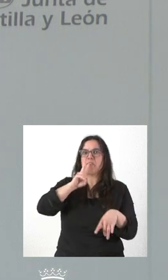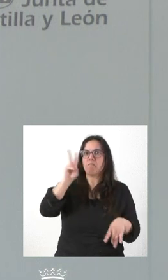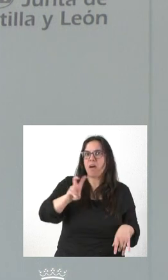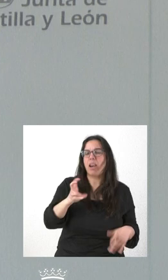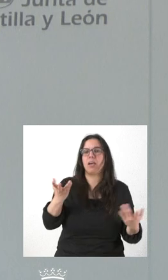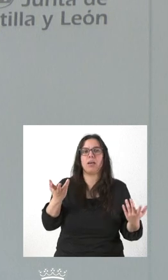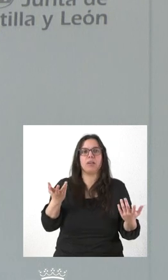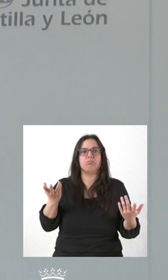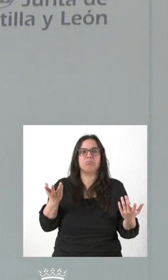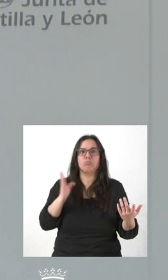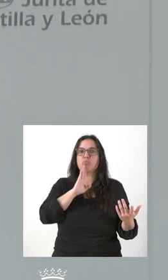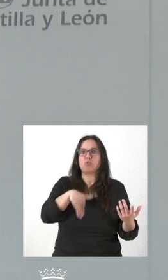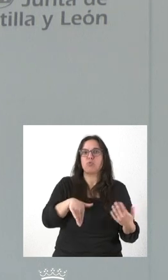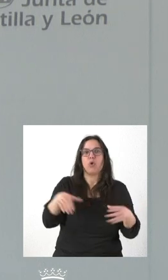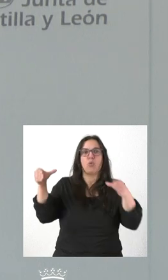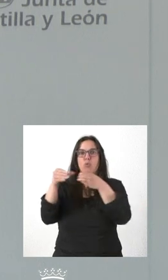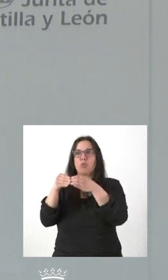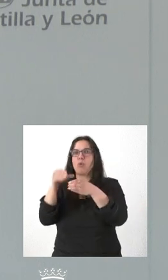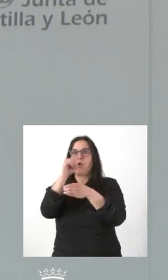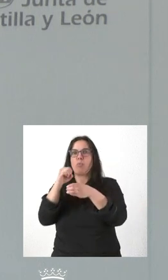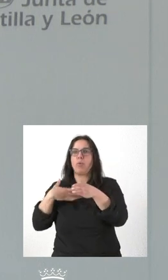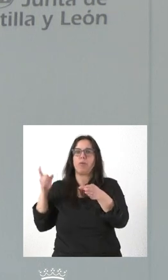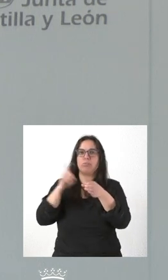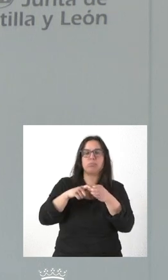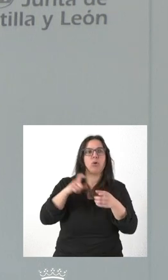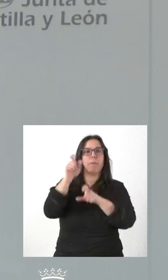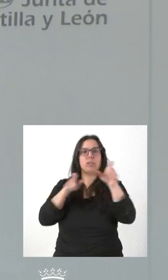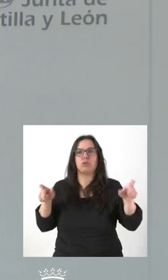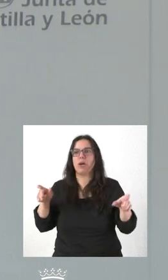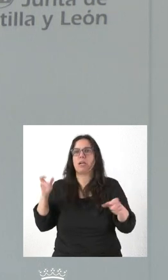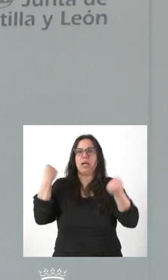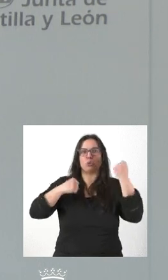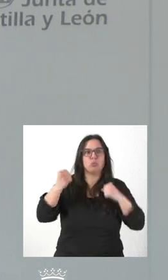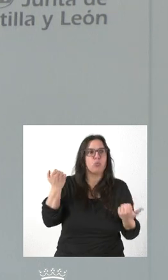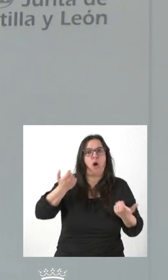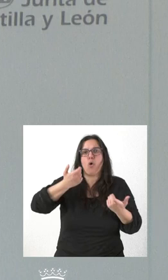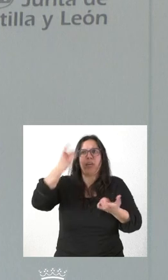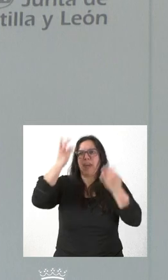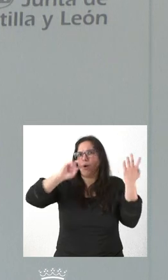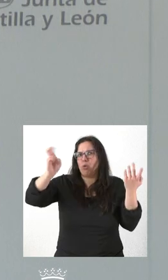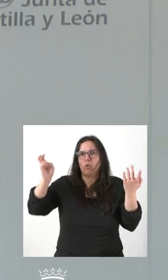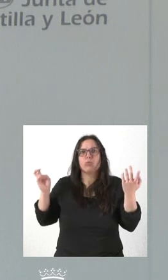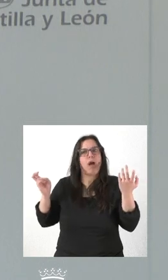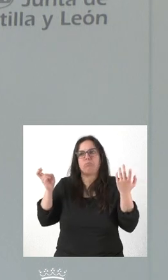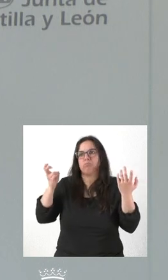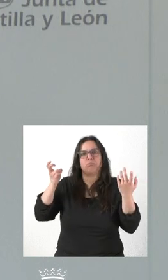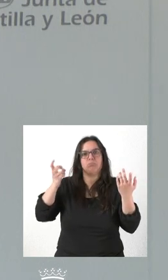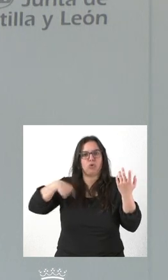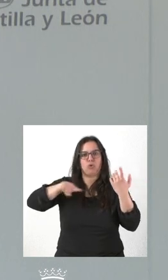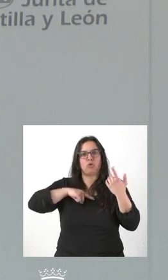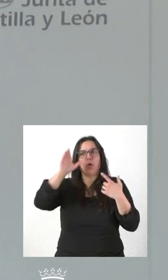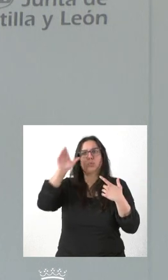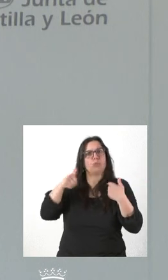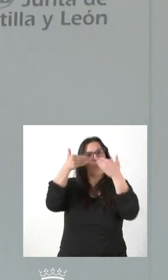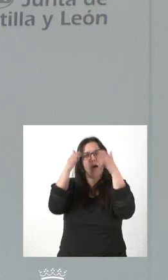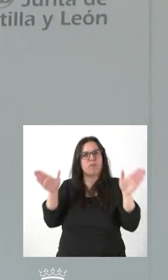grupos que podrían intervenir, personas que podrían actuar, otro tipo de iniciativas. Pues esta es una Administración que escucha